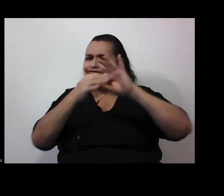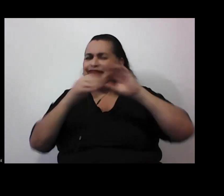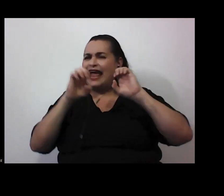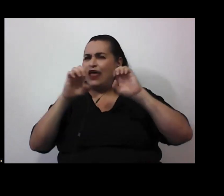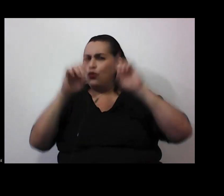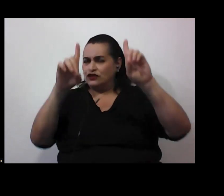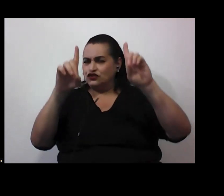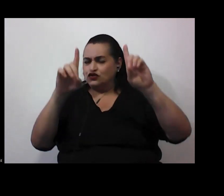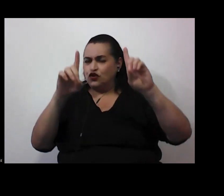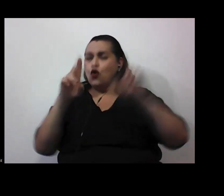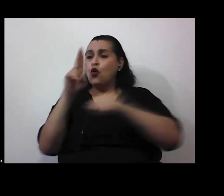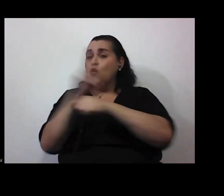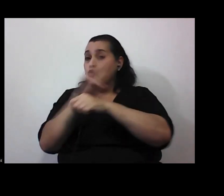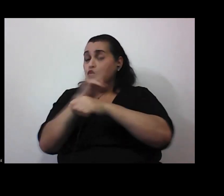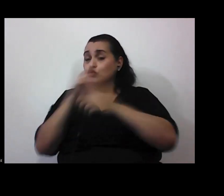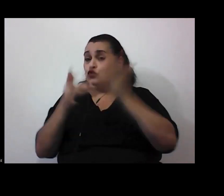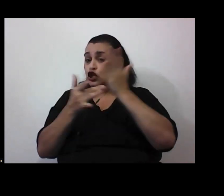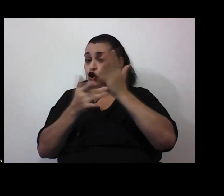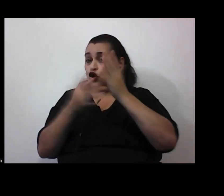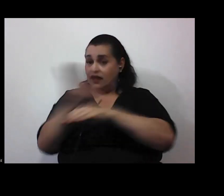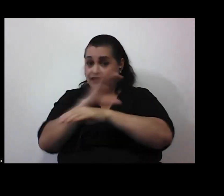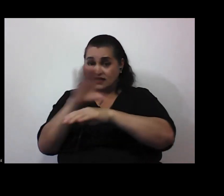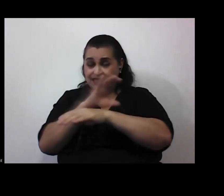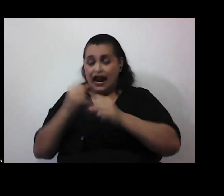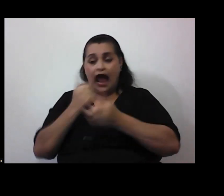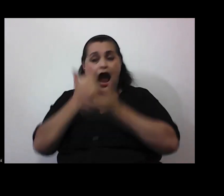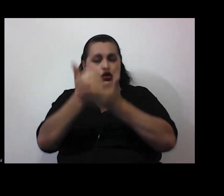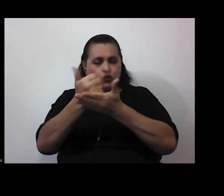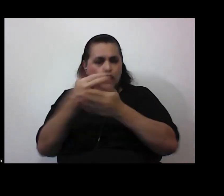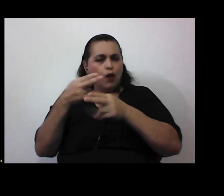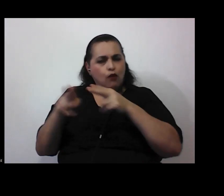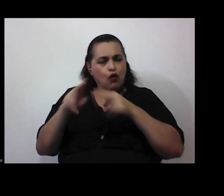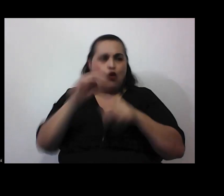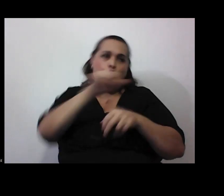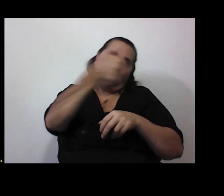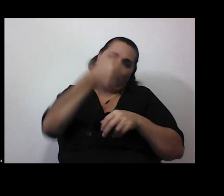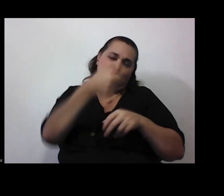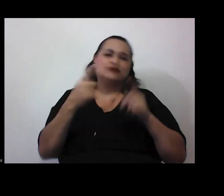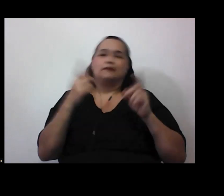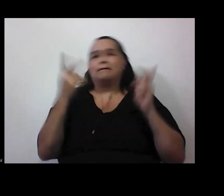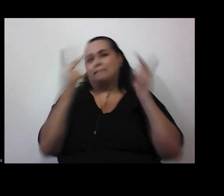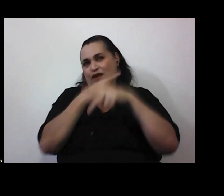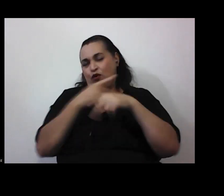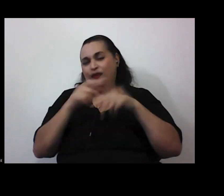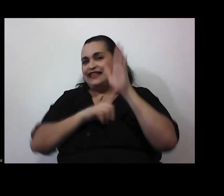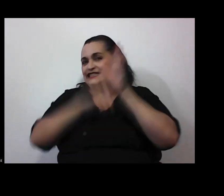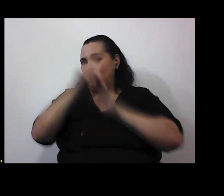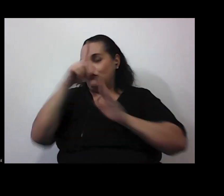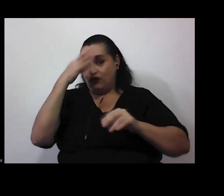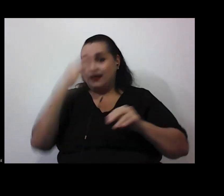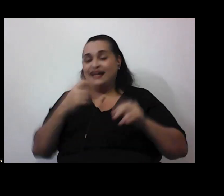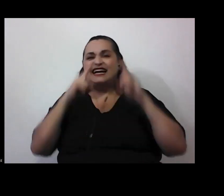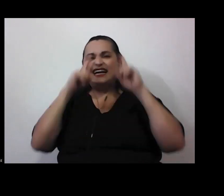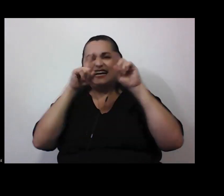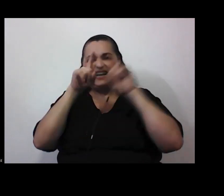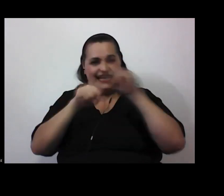digitales quizás ha ido ayudando un poco en algunos casos en otros tal vez perjudica verdad el desarrollo de ese pensamiento crítico permite